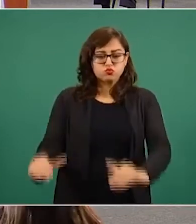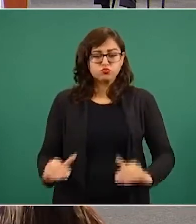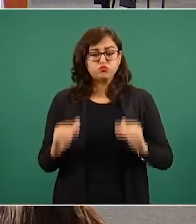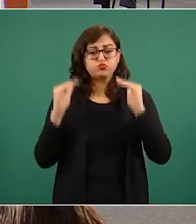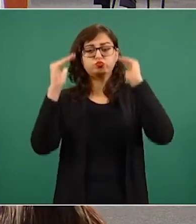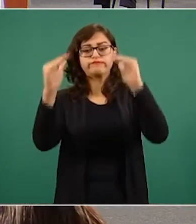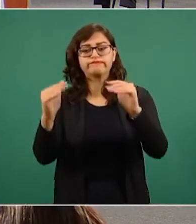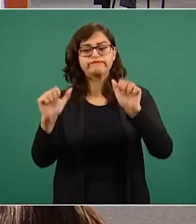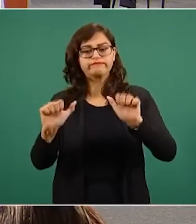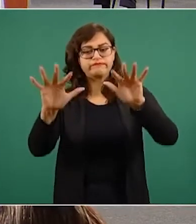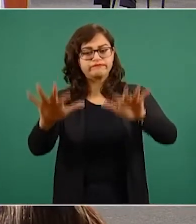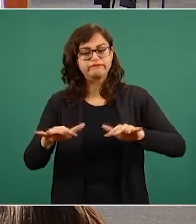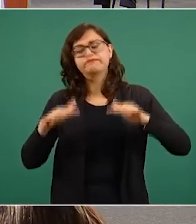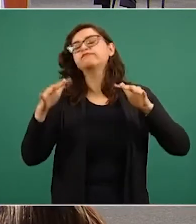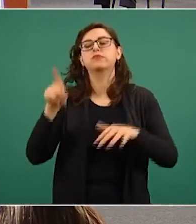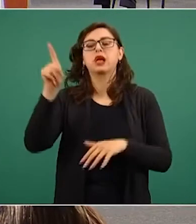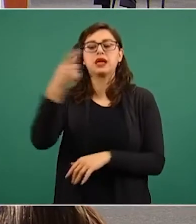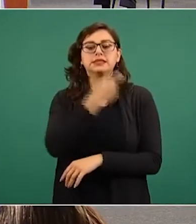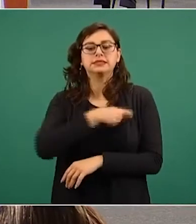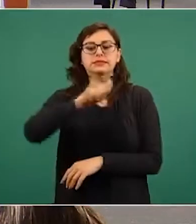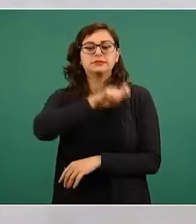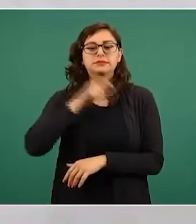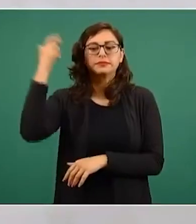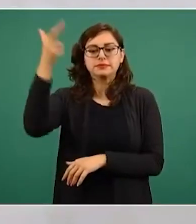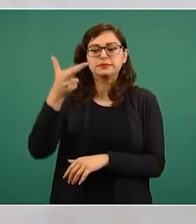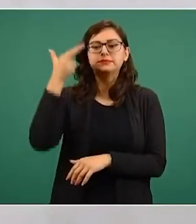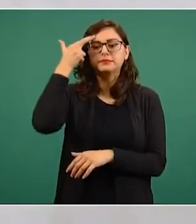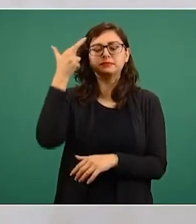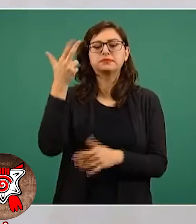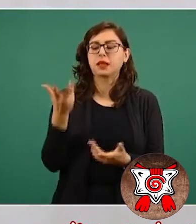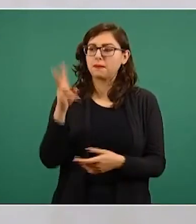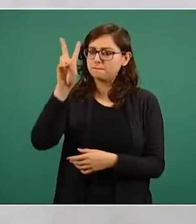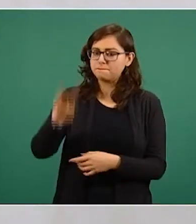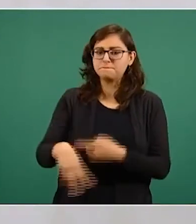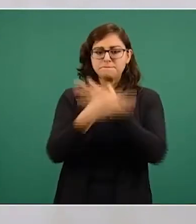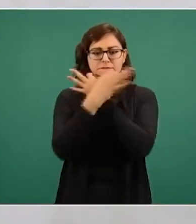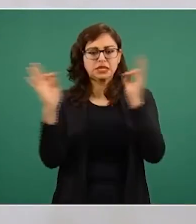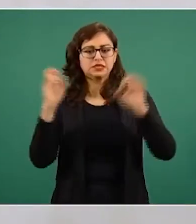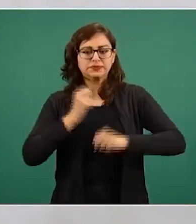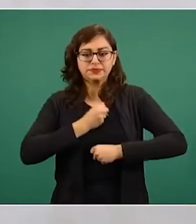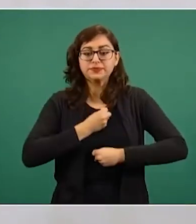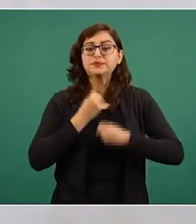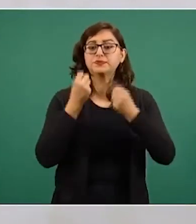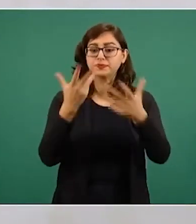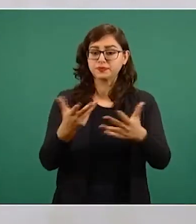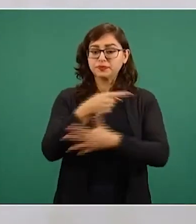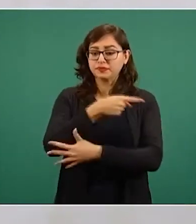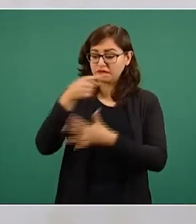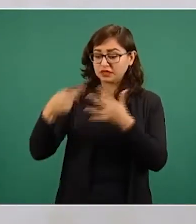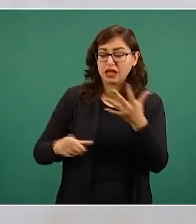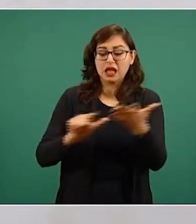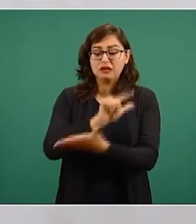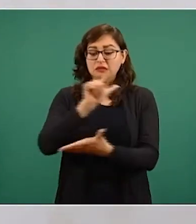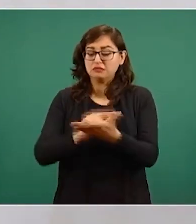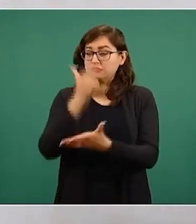que el Reino de España exprese de manera pública y oficial el reconocimiento de los agravios